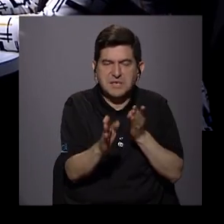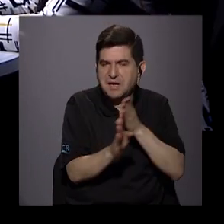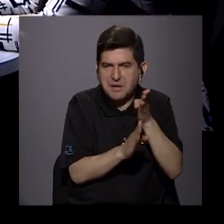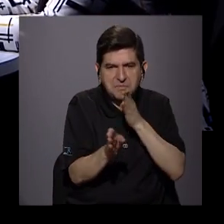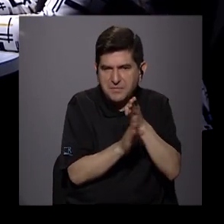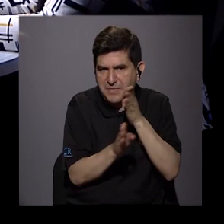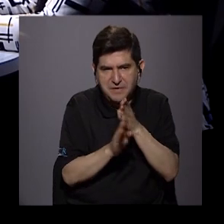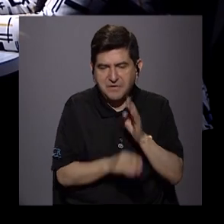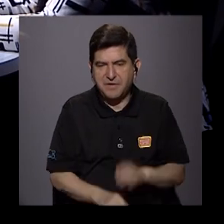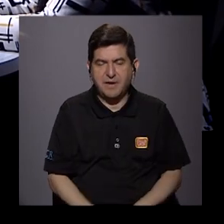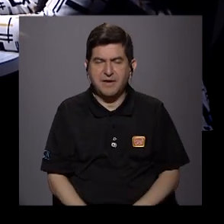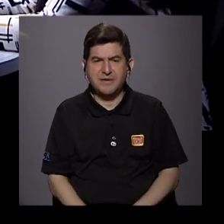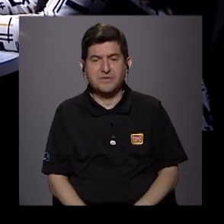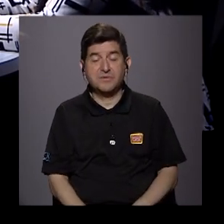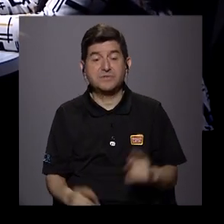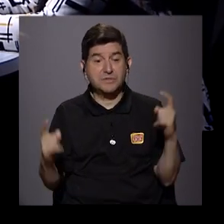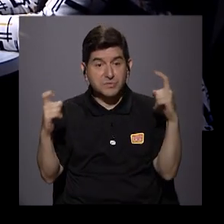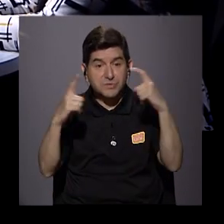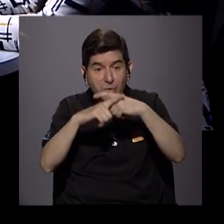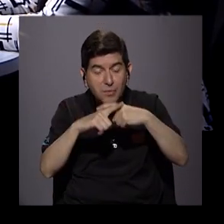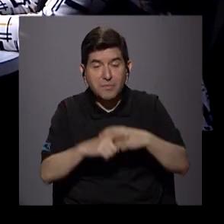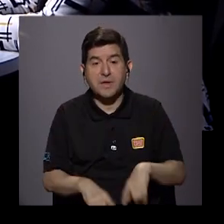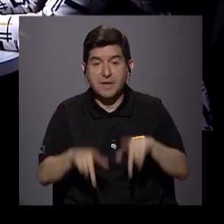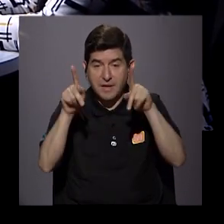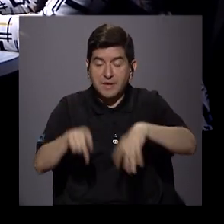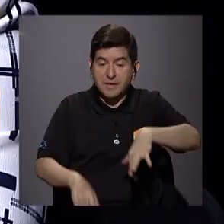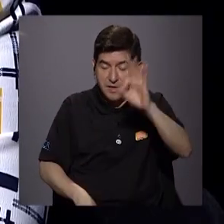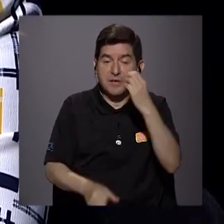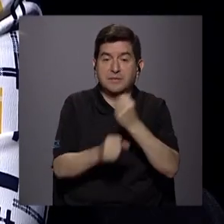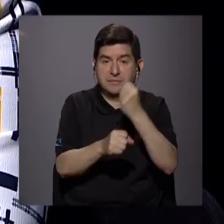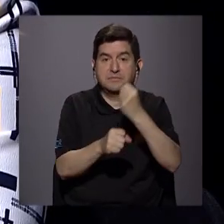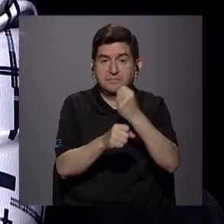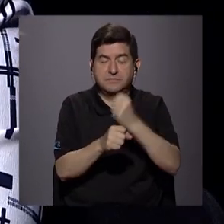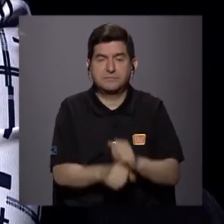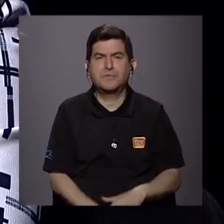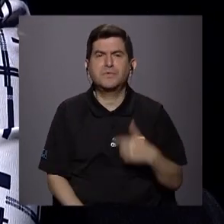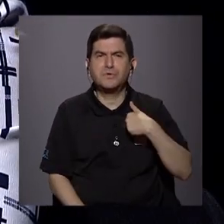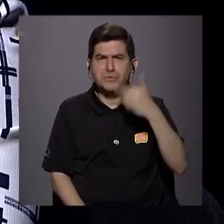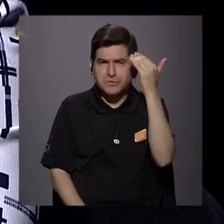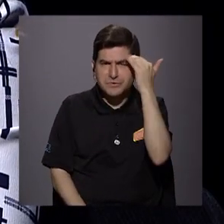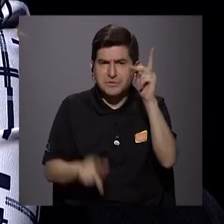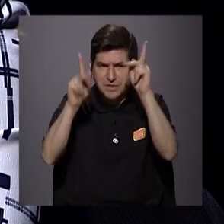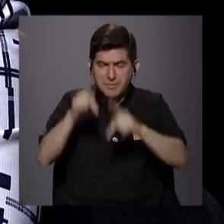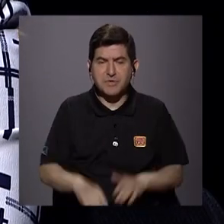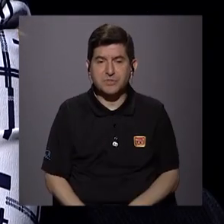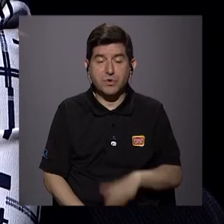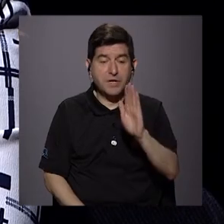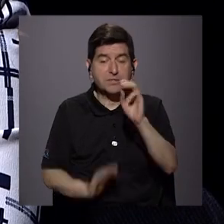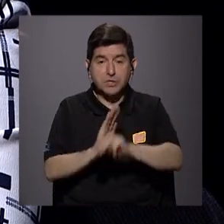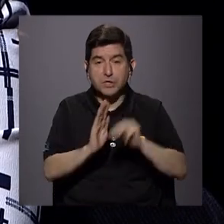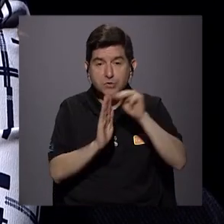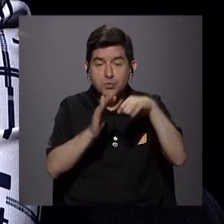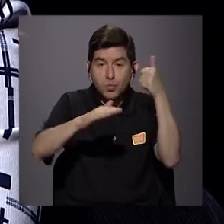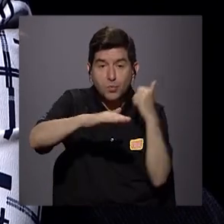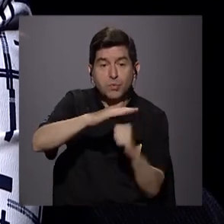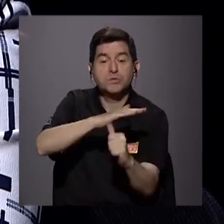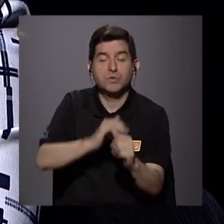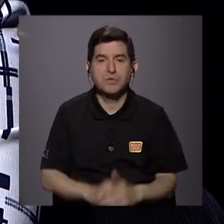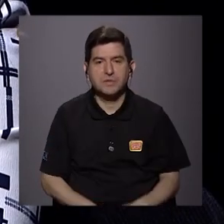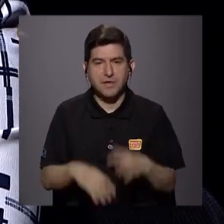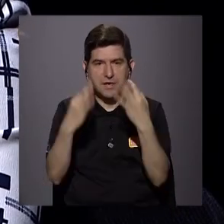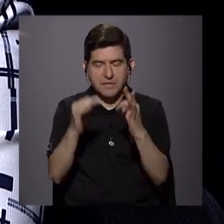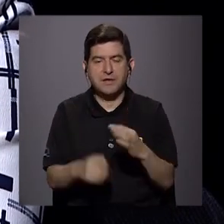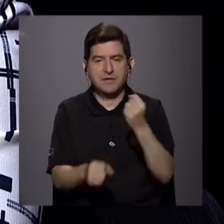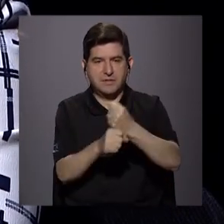la carrera, etc. Entonces se me complica aún más conseguir trabajo. Incluso conozco personas que han escondido su currículum, ¿verdad? Con el objetivo de